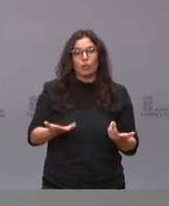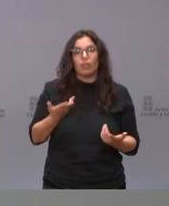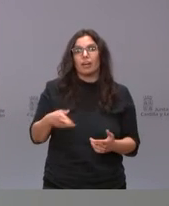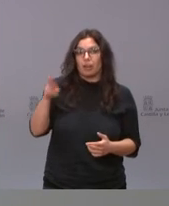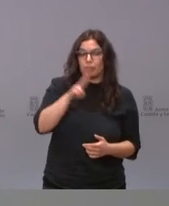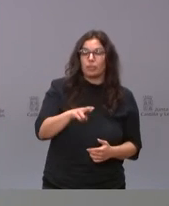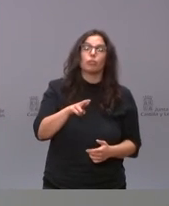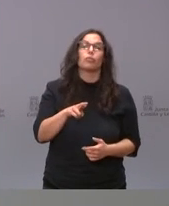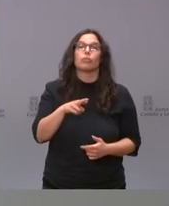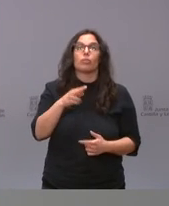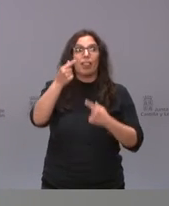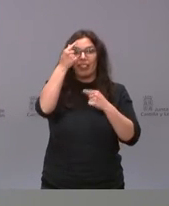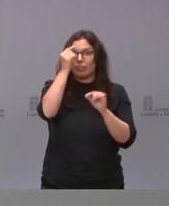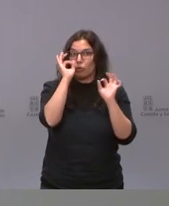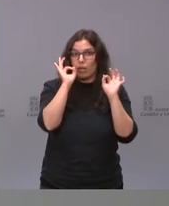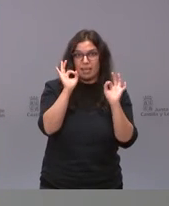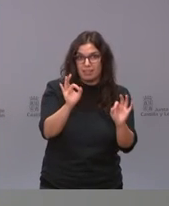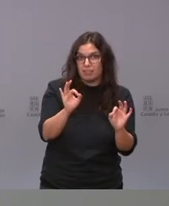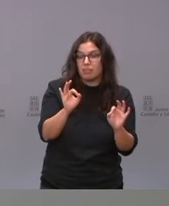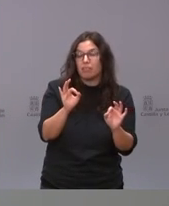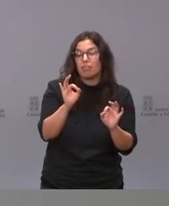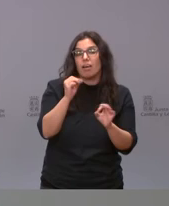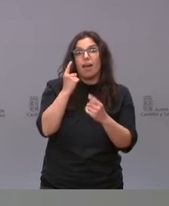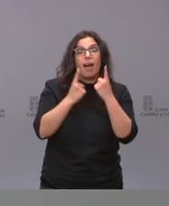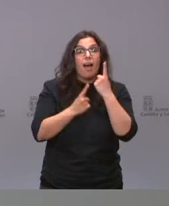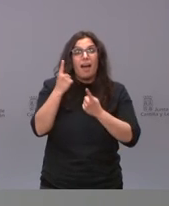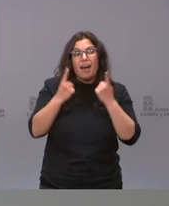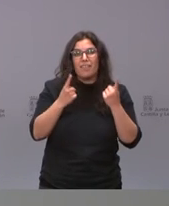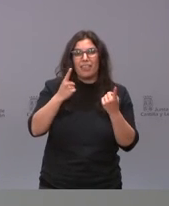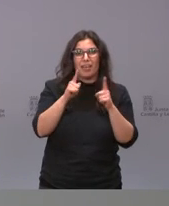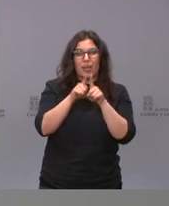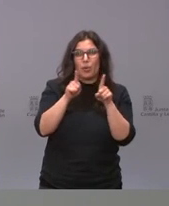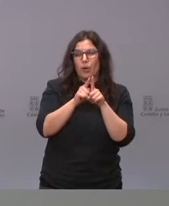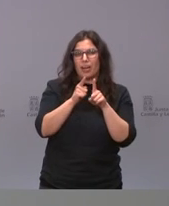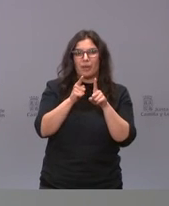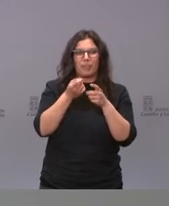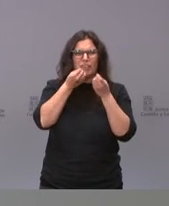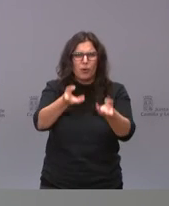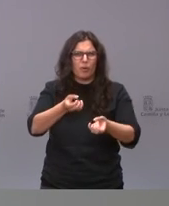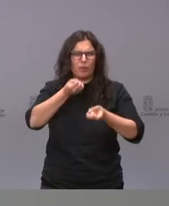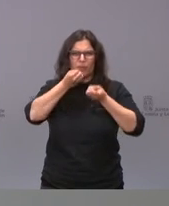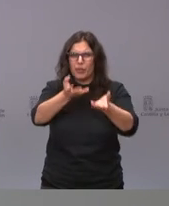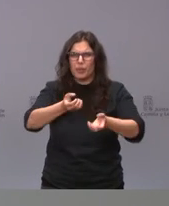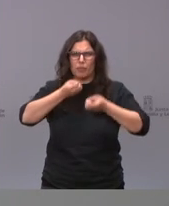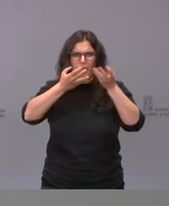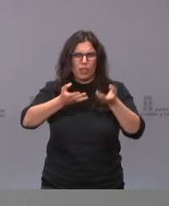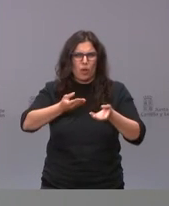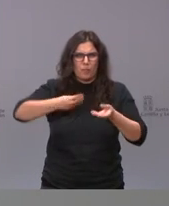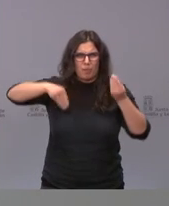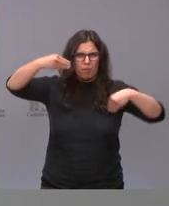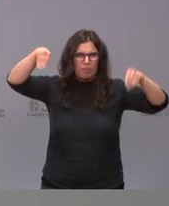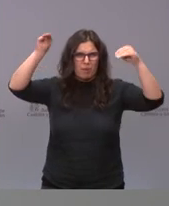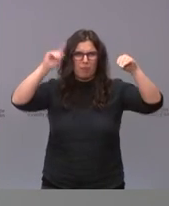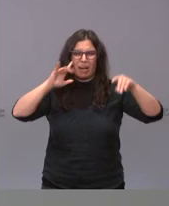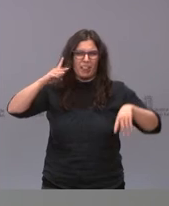los datos son los datos que a veces cuando maximizamos tanto la información parece que la damos más importancia de